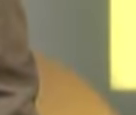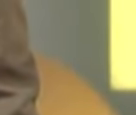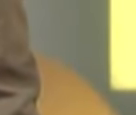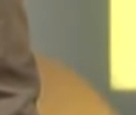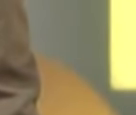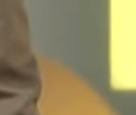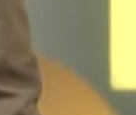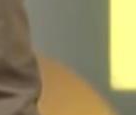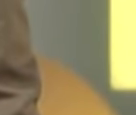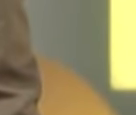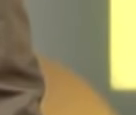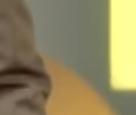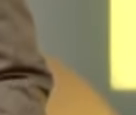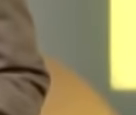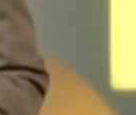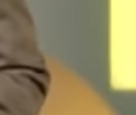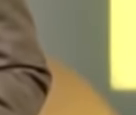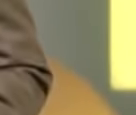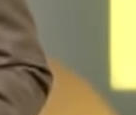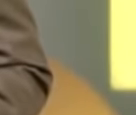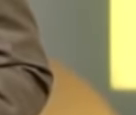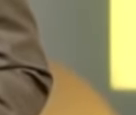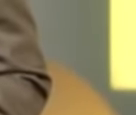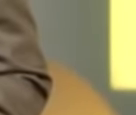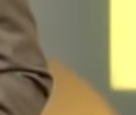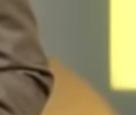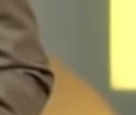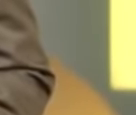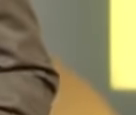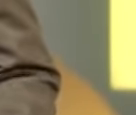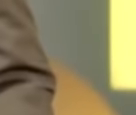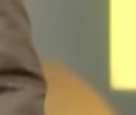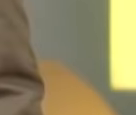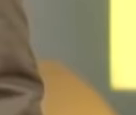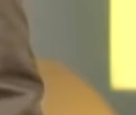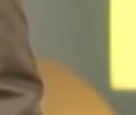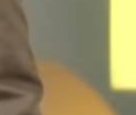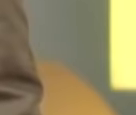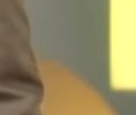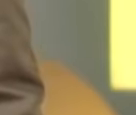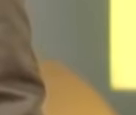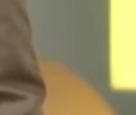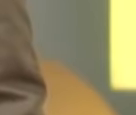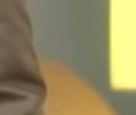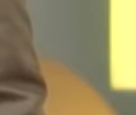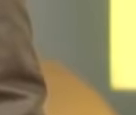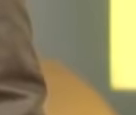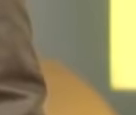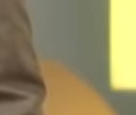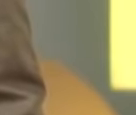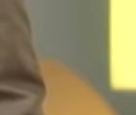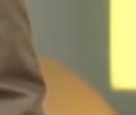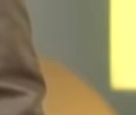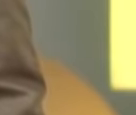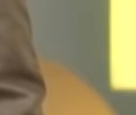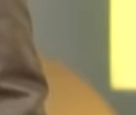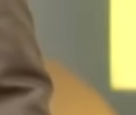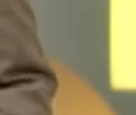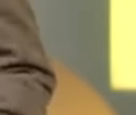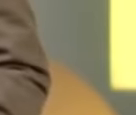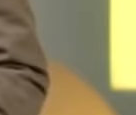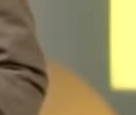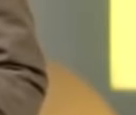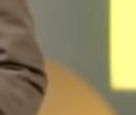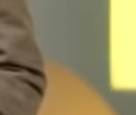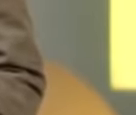bien así culmina esta transmisión y actividad presidencial en el marco de este jueves productivo importantes aportes de